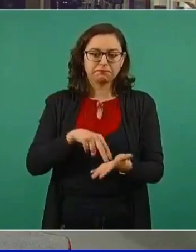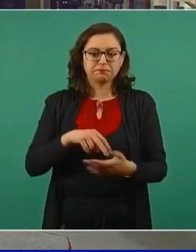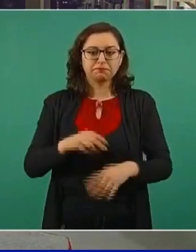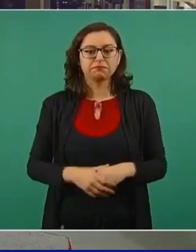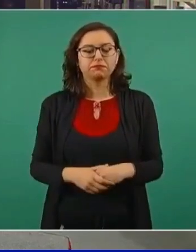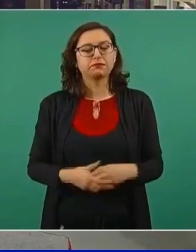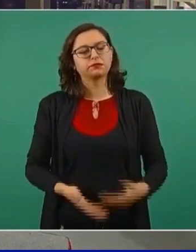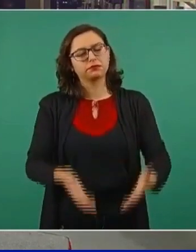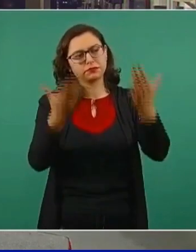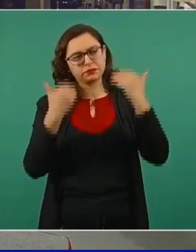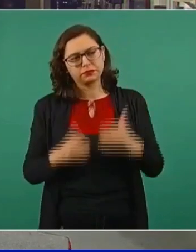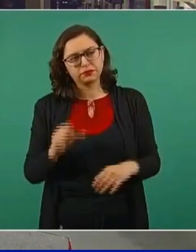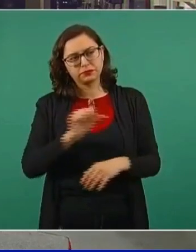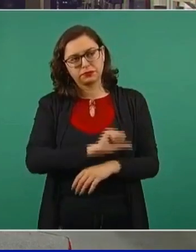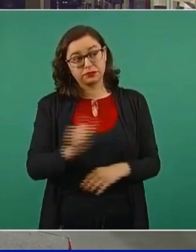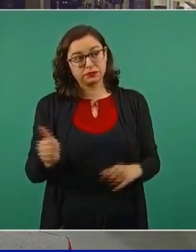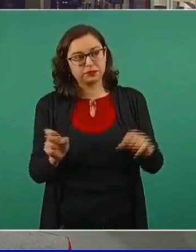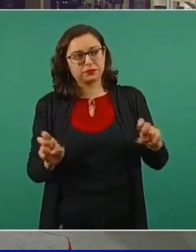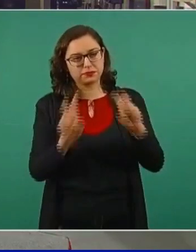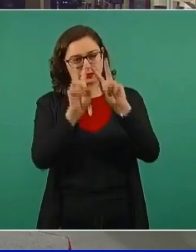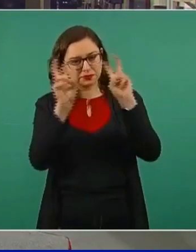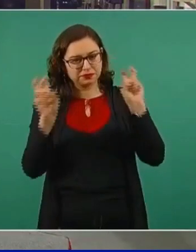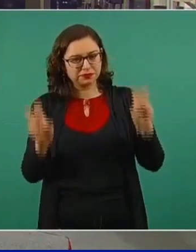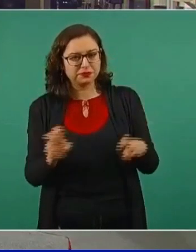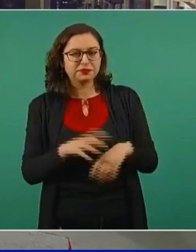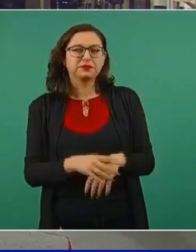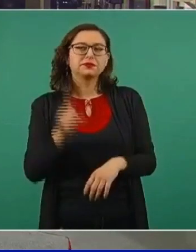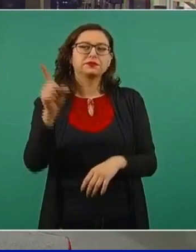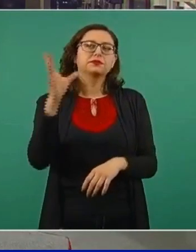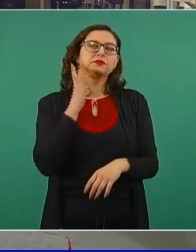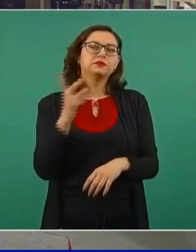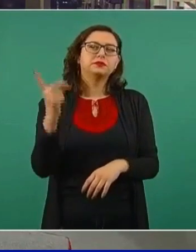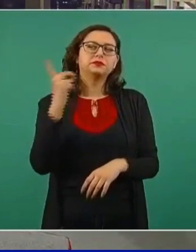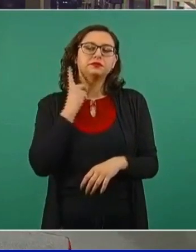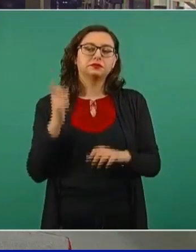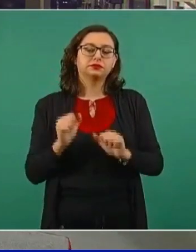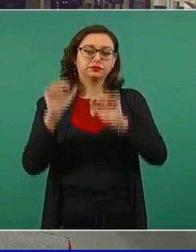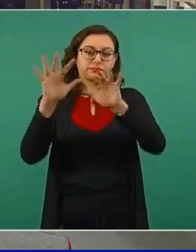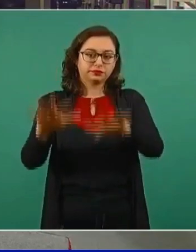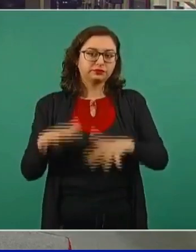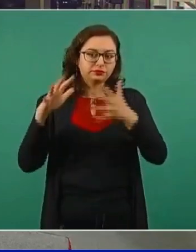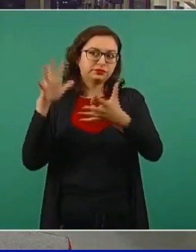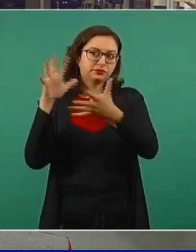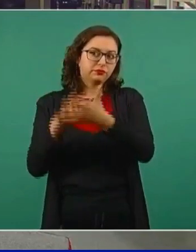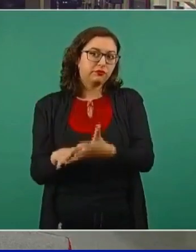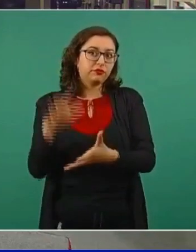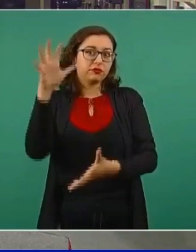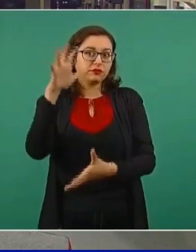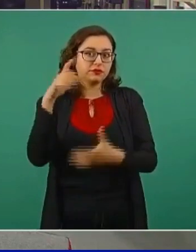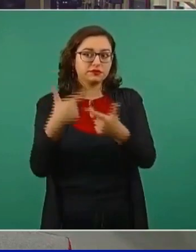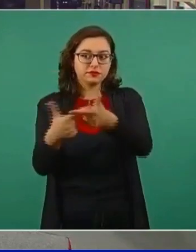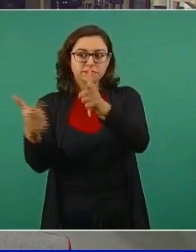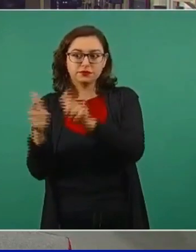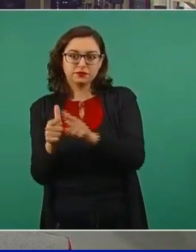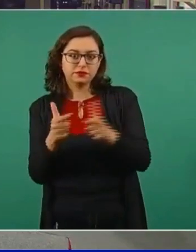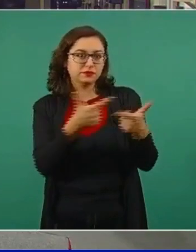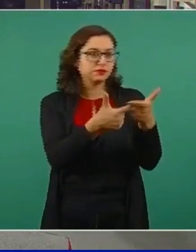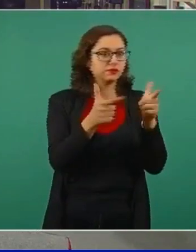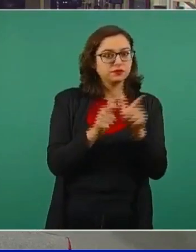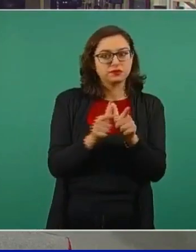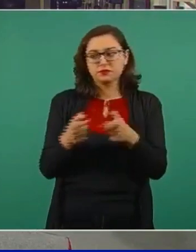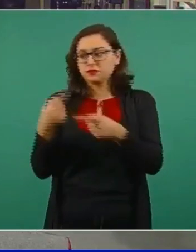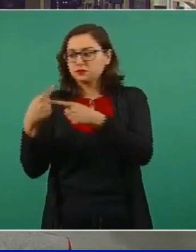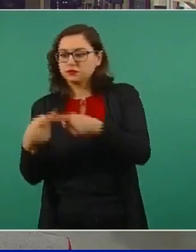¿Qué importante es la importancia de la mayoría en la Cámara de Diputados? Se anuncia que van a tener, por así decirlo,